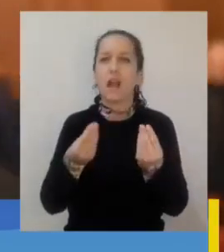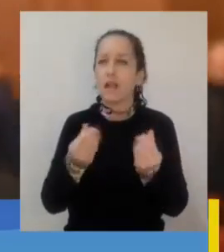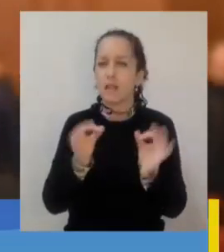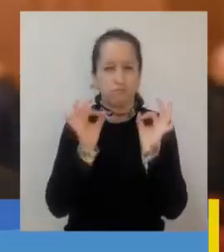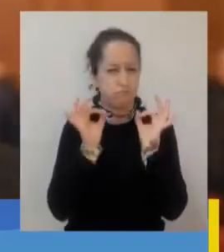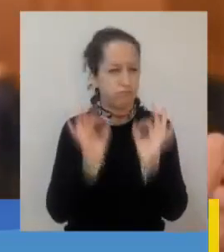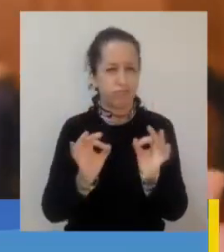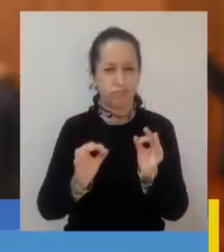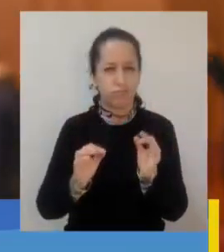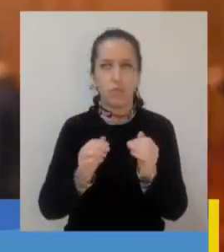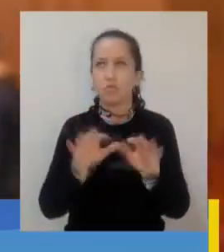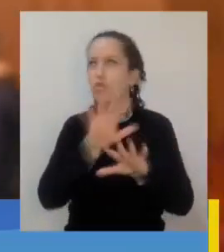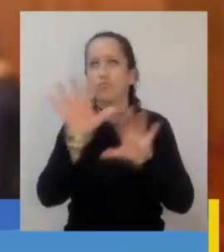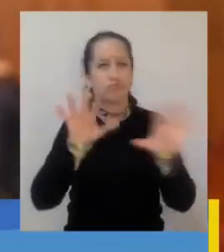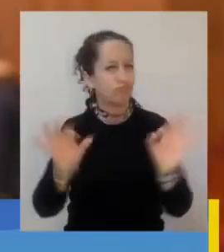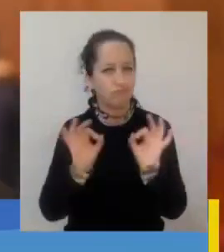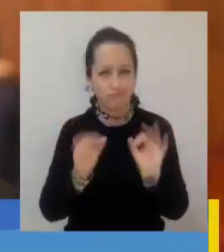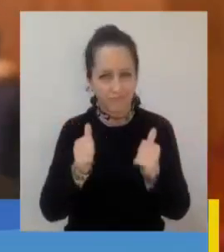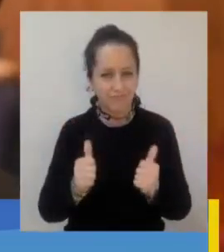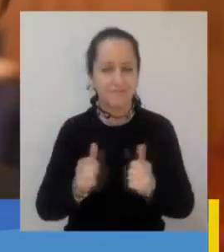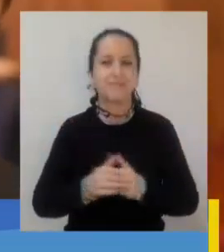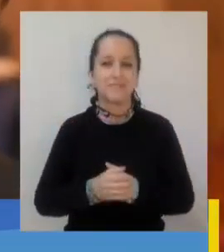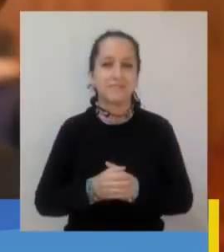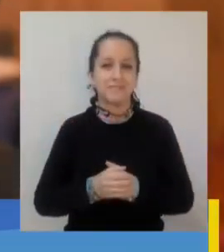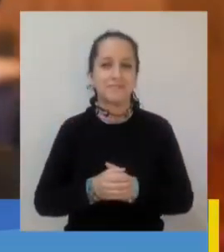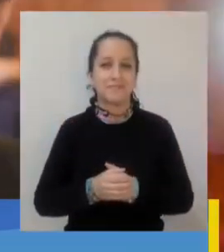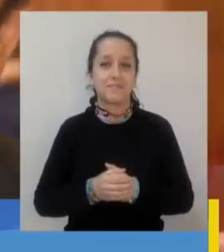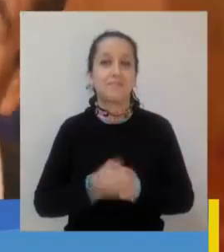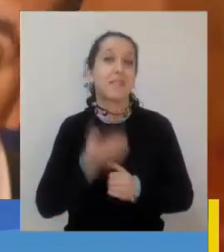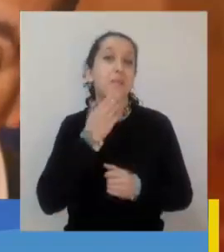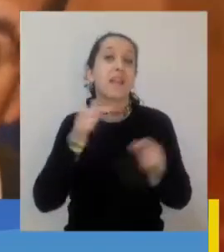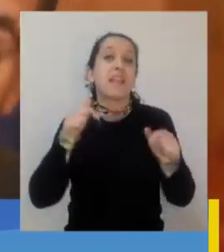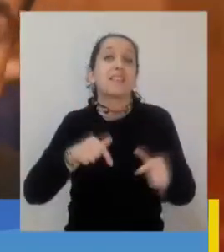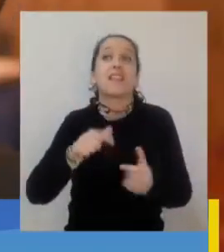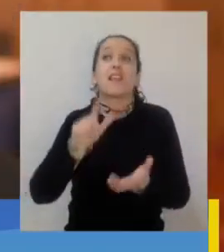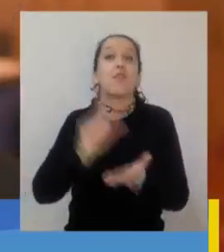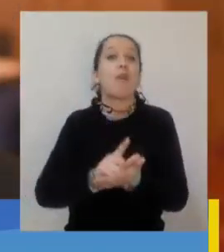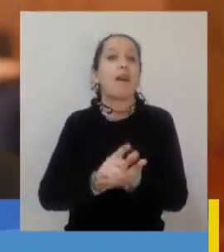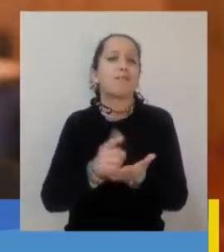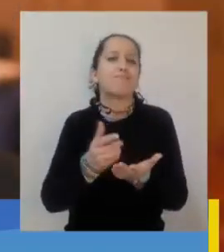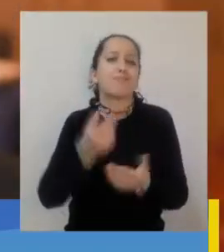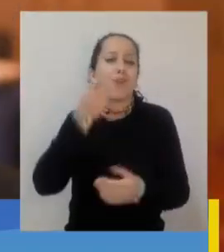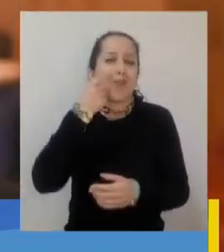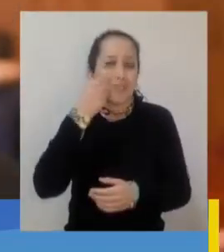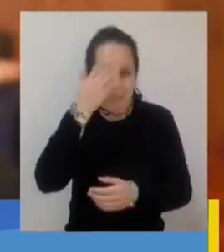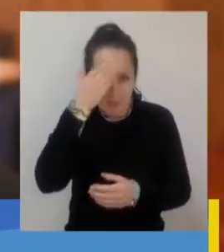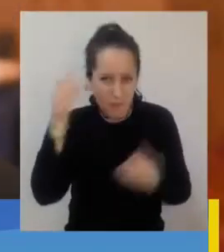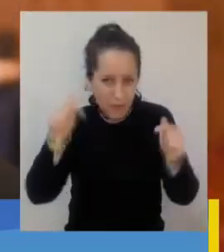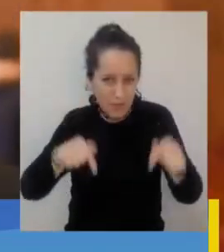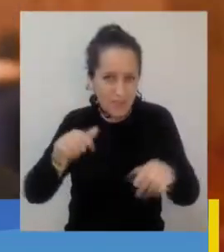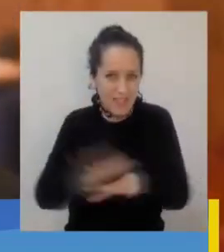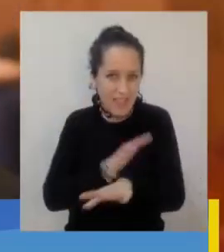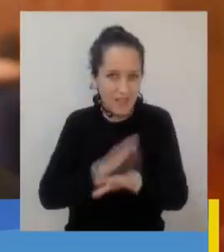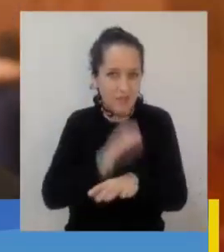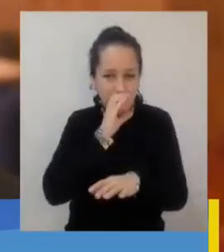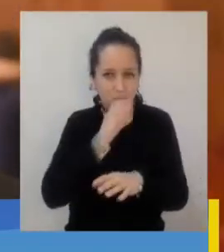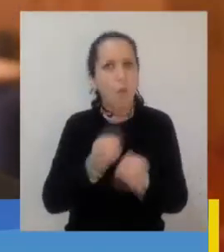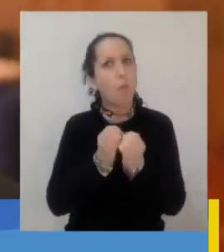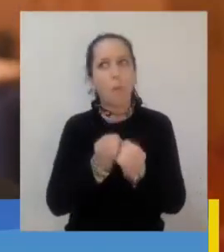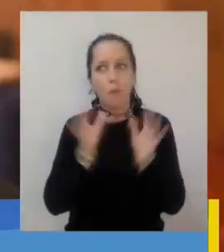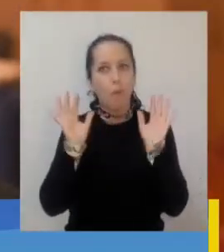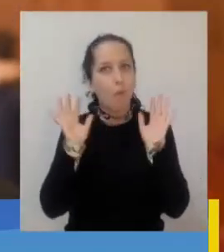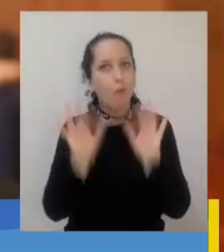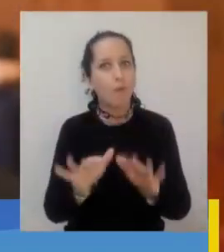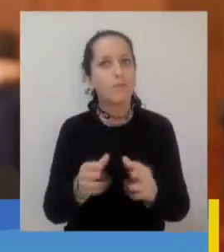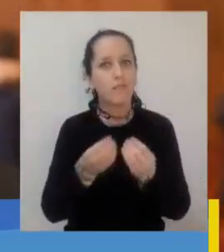técnica, en un lugar además que es emblemático de la ciudad y donde había una profunda participación de las